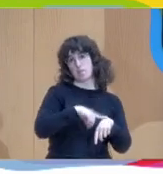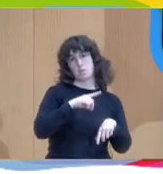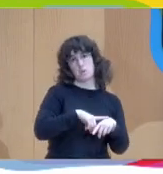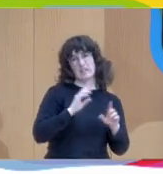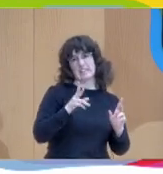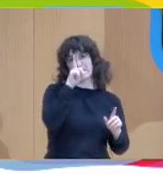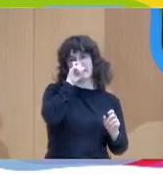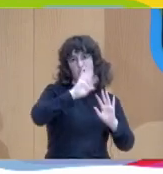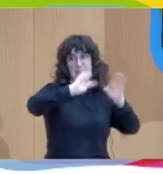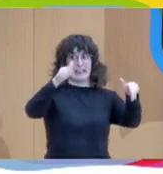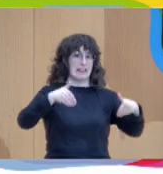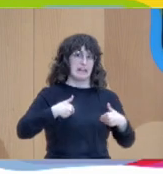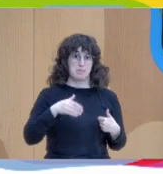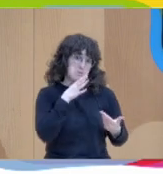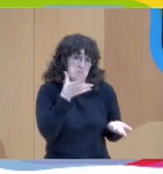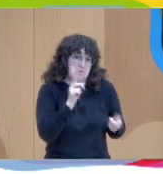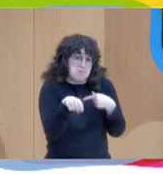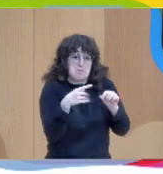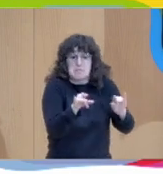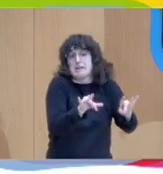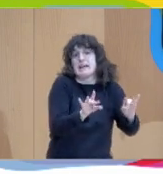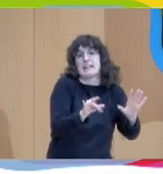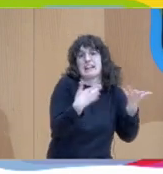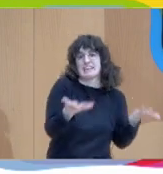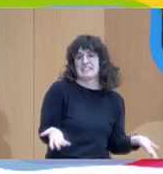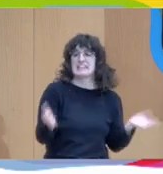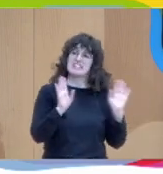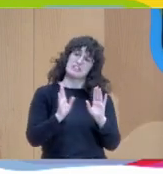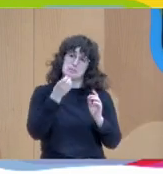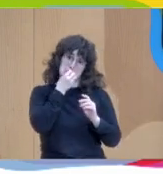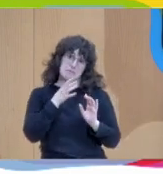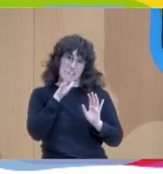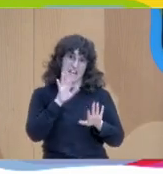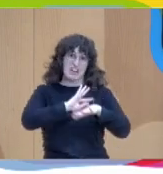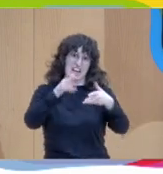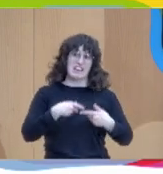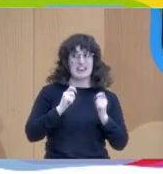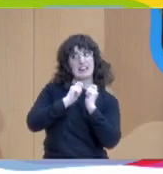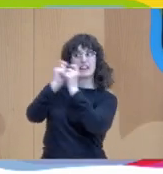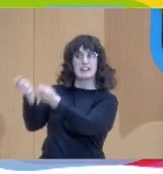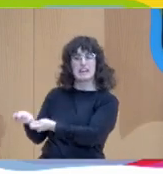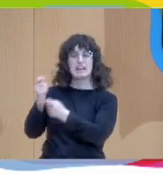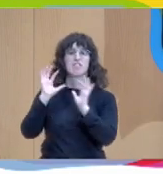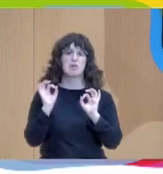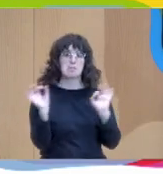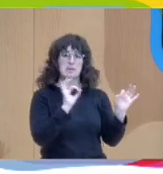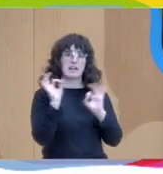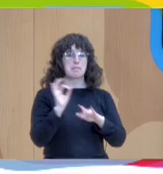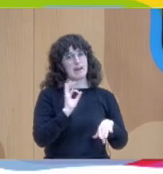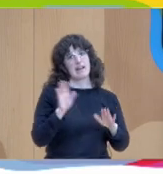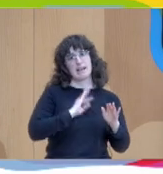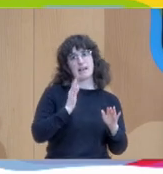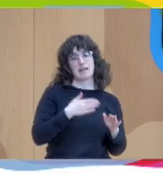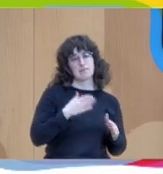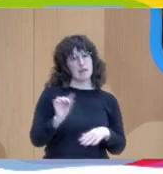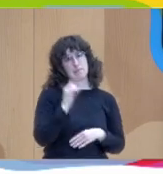esté para mañana listo y accesible y nos queda también algo más dos detalles importantísimos todos ellos el primero también dar las